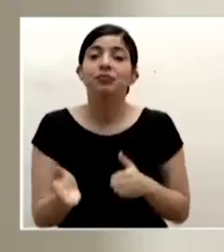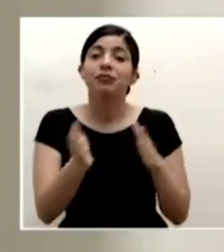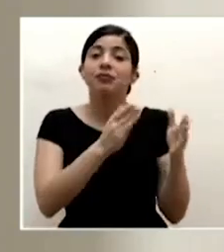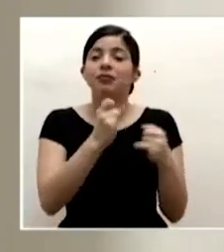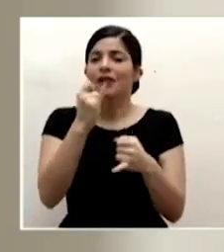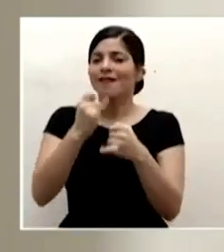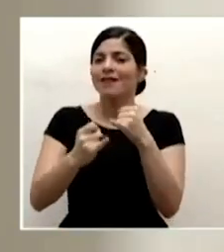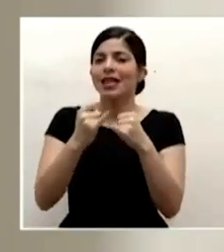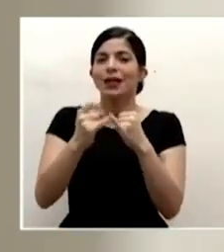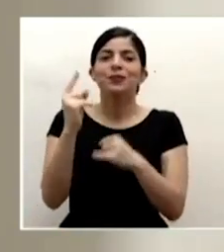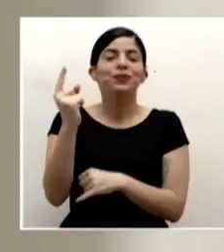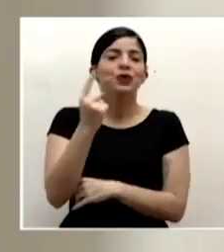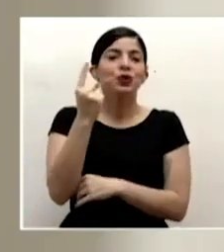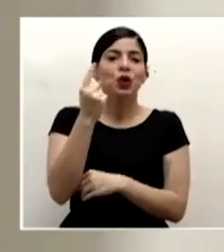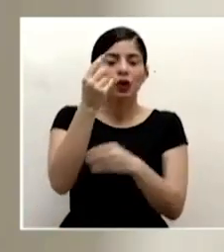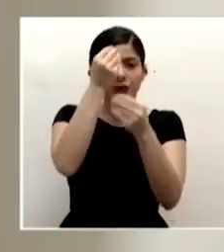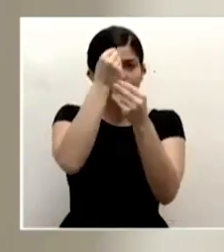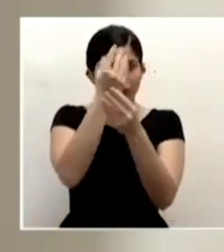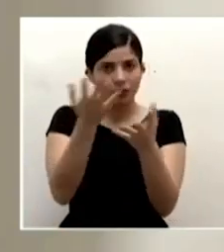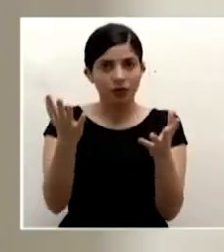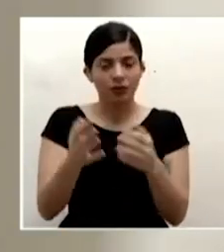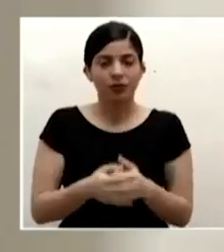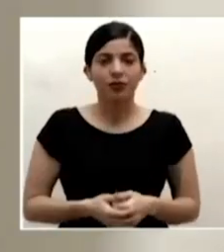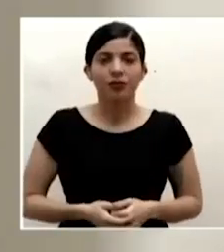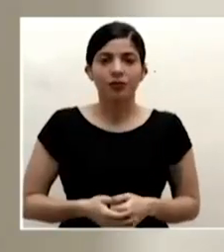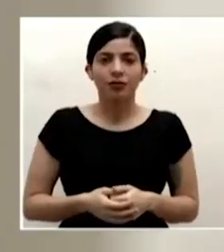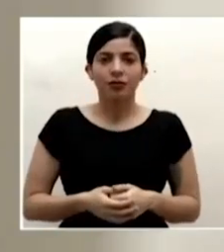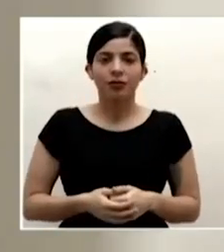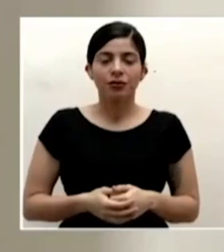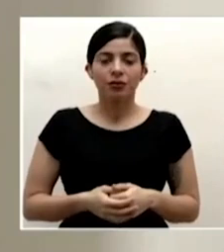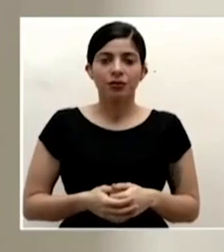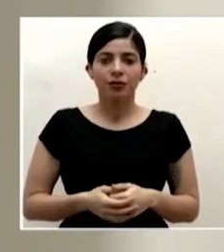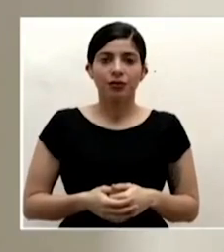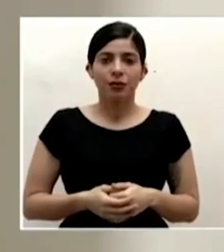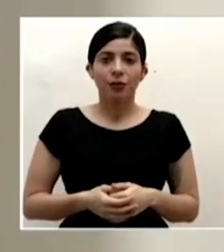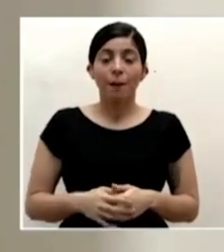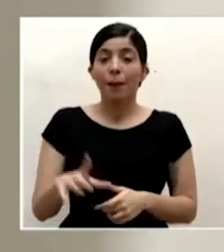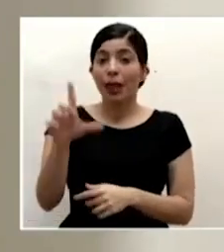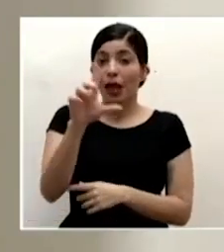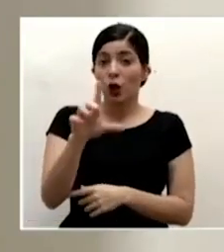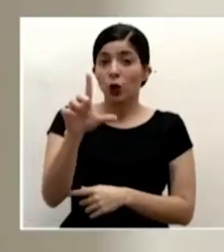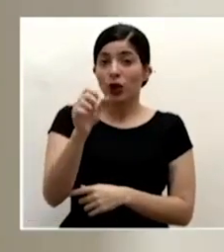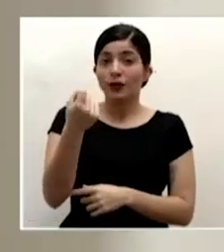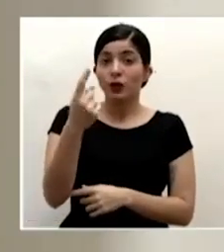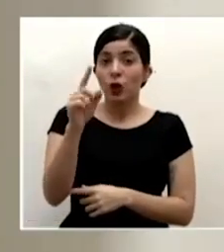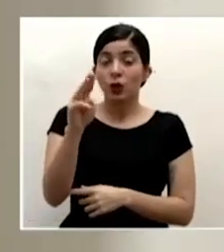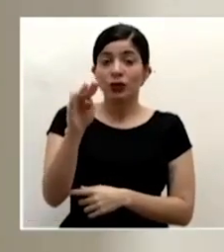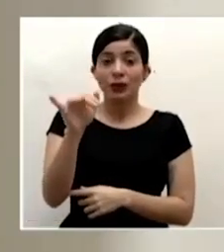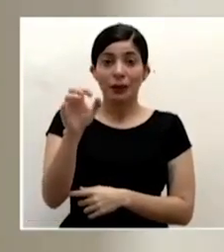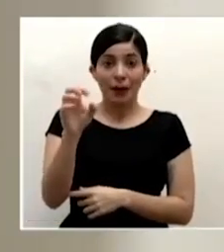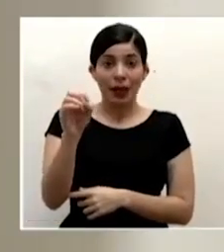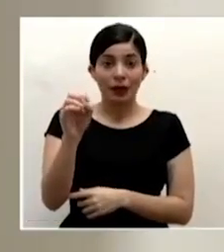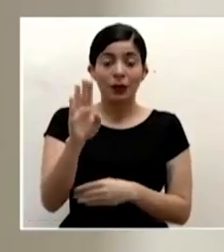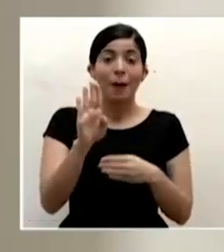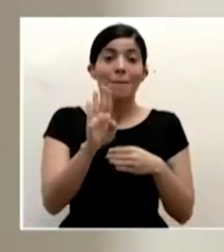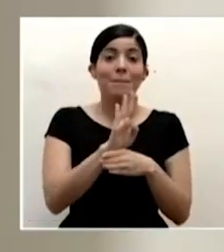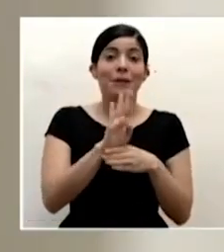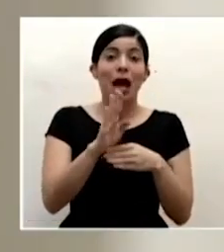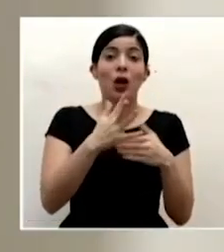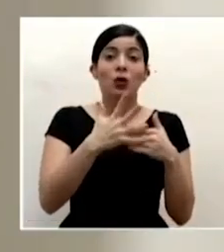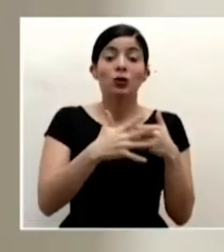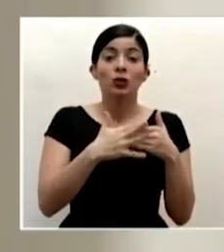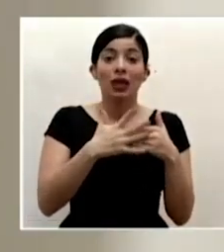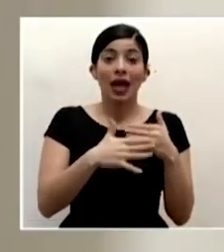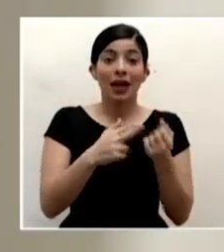anunciar que el el lunes 11 de mayo el banco de sangre del hospital